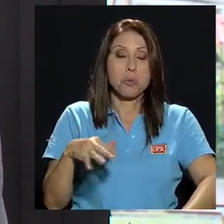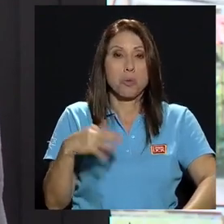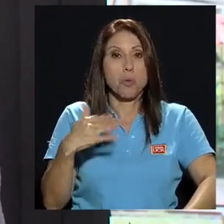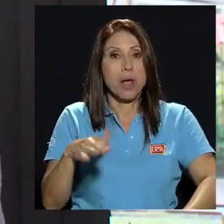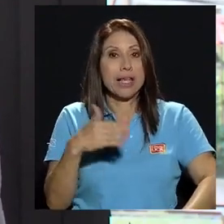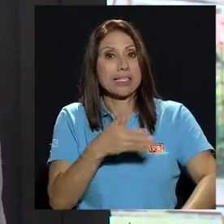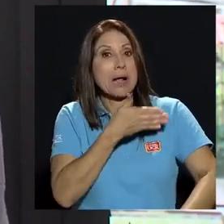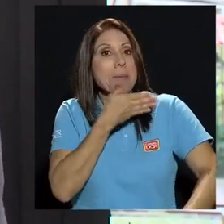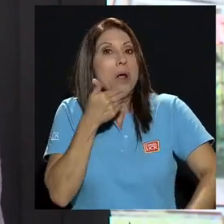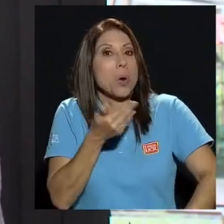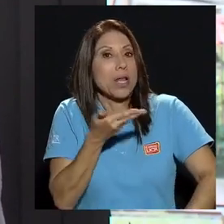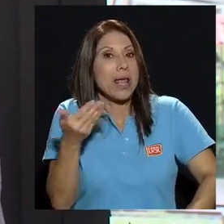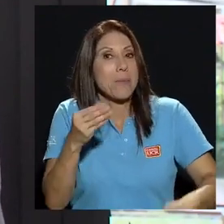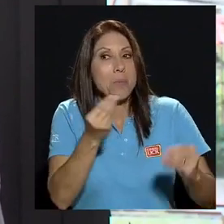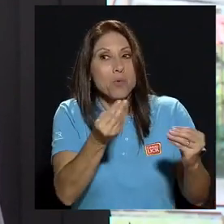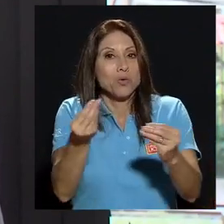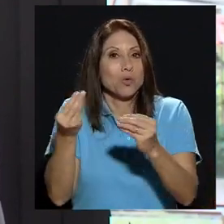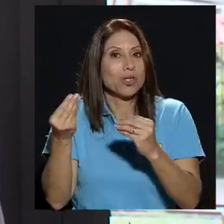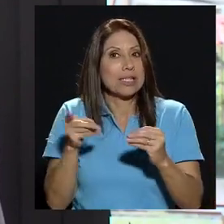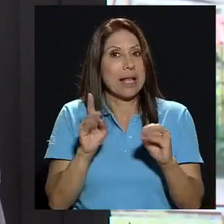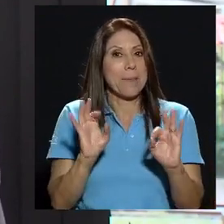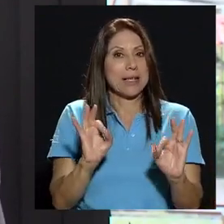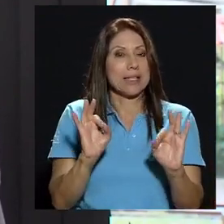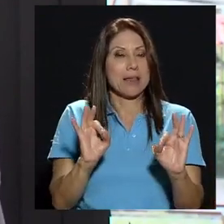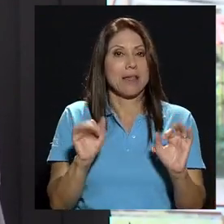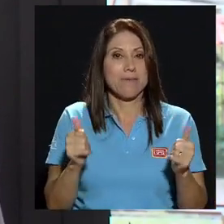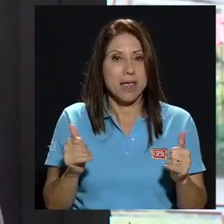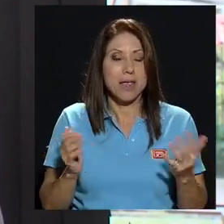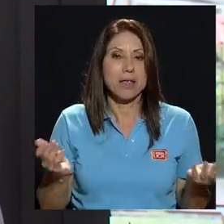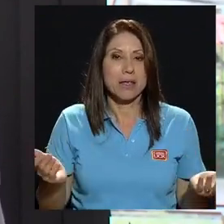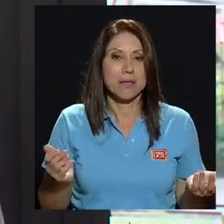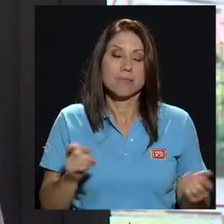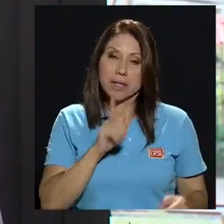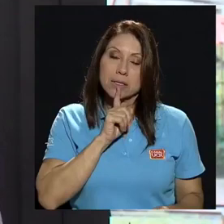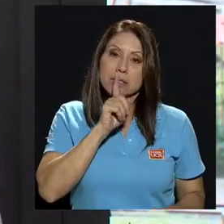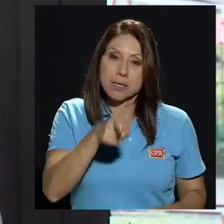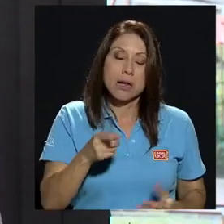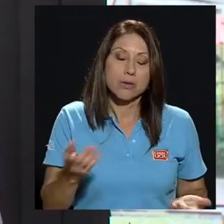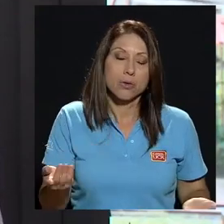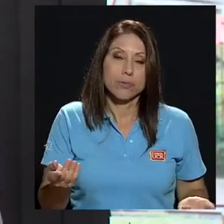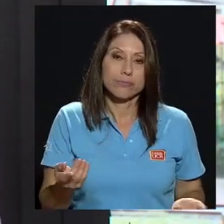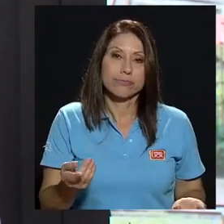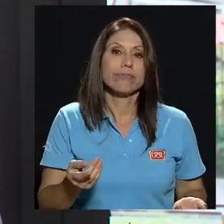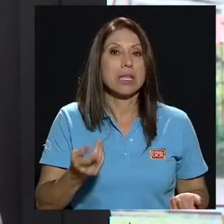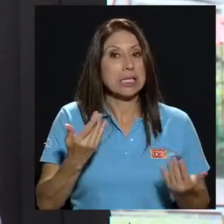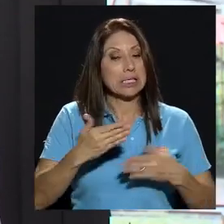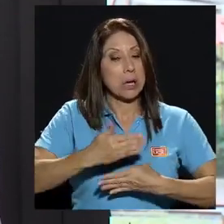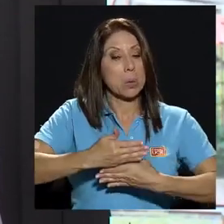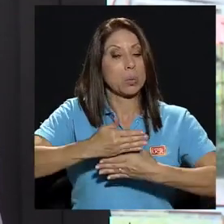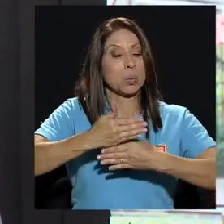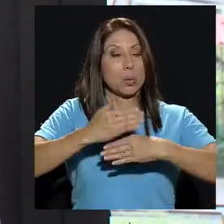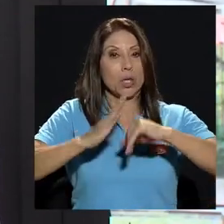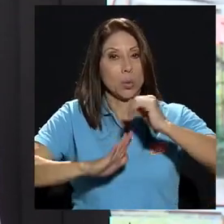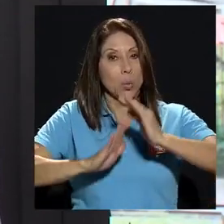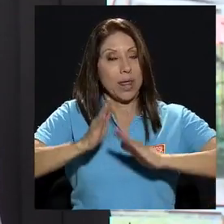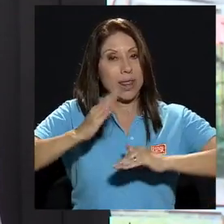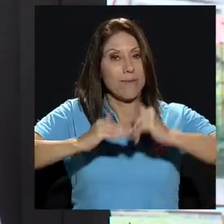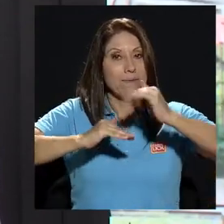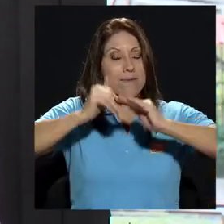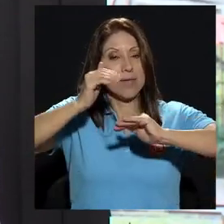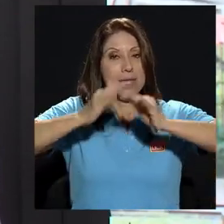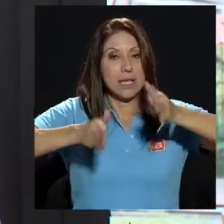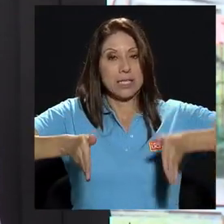mejor que muchos de verdad bastante bien es cierto es un edificio una infraestructura